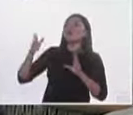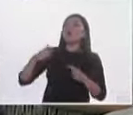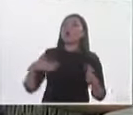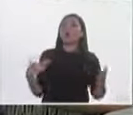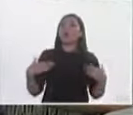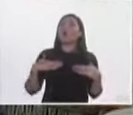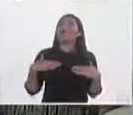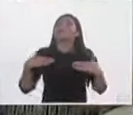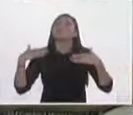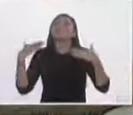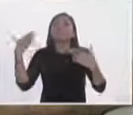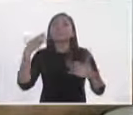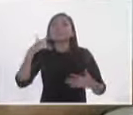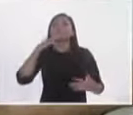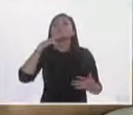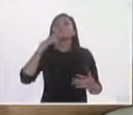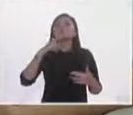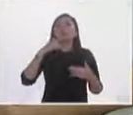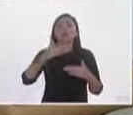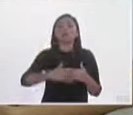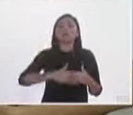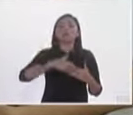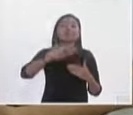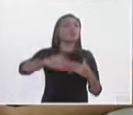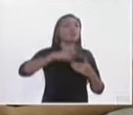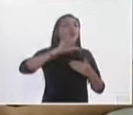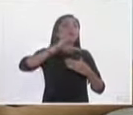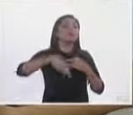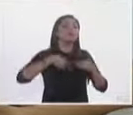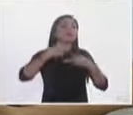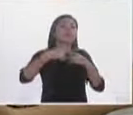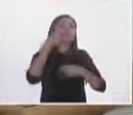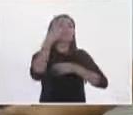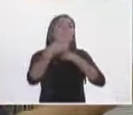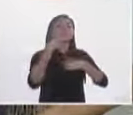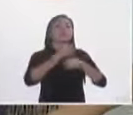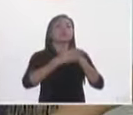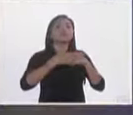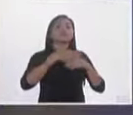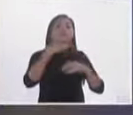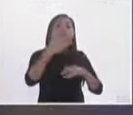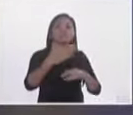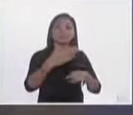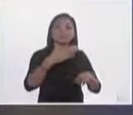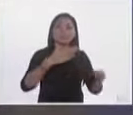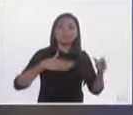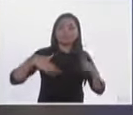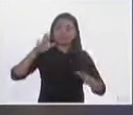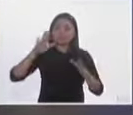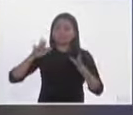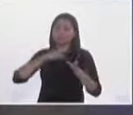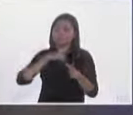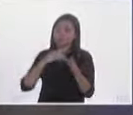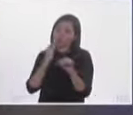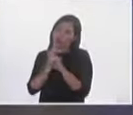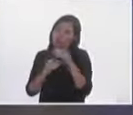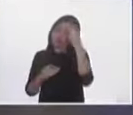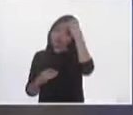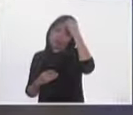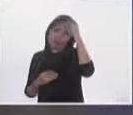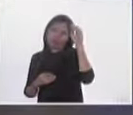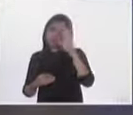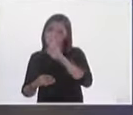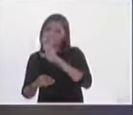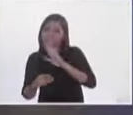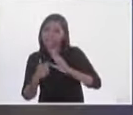confianza de los ciudadanos y mejorar un proceso electoral que viene ya en tres años? Yo también, otra vez, me